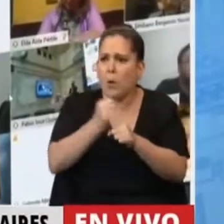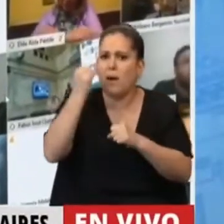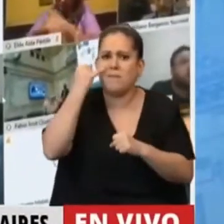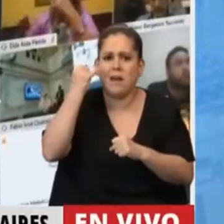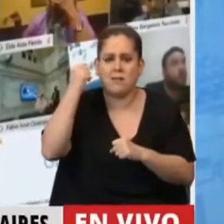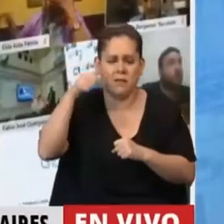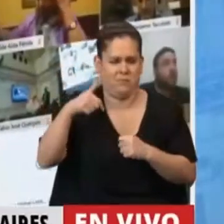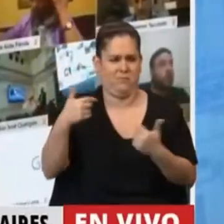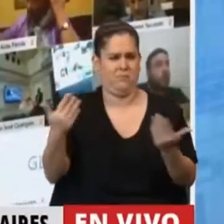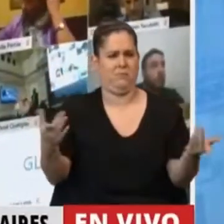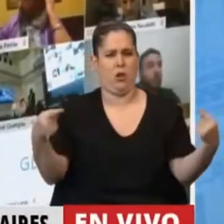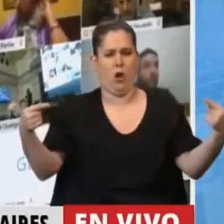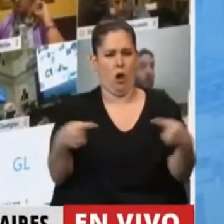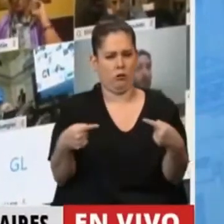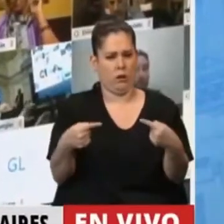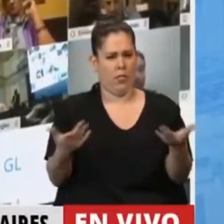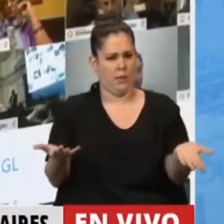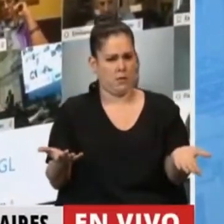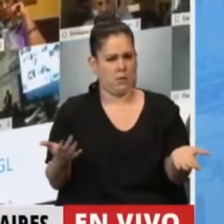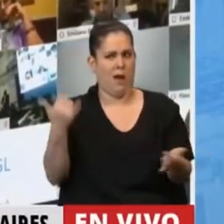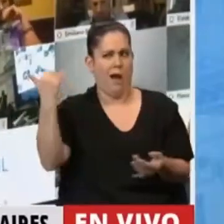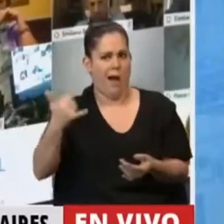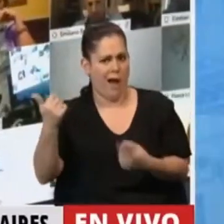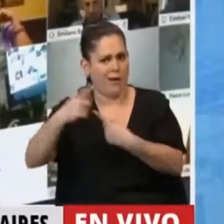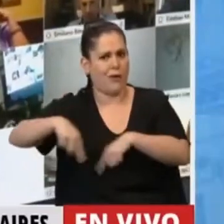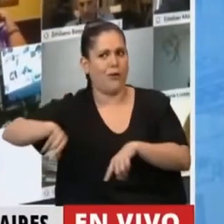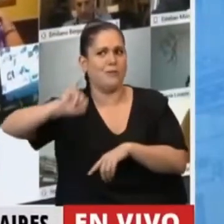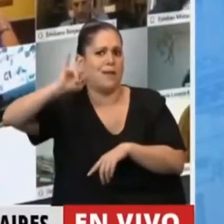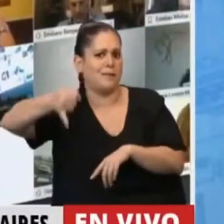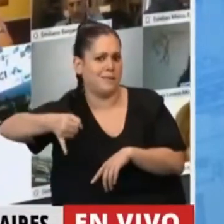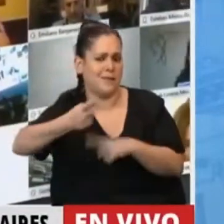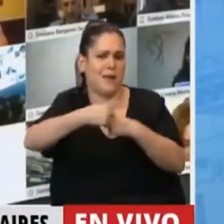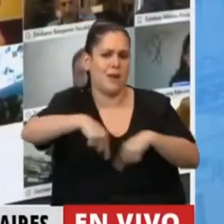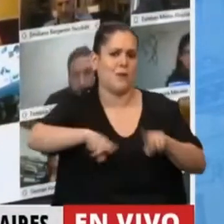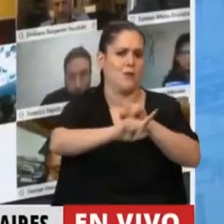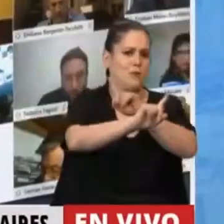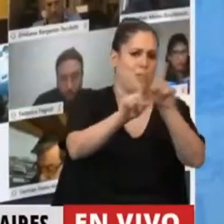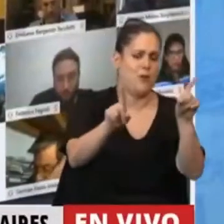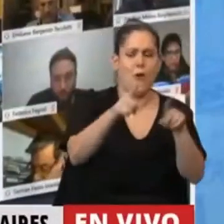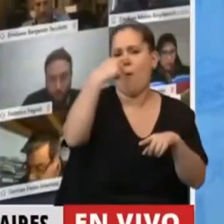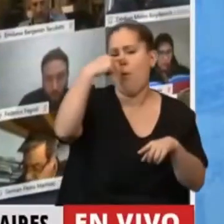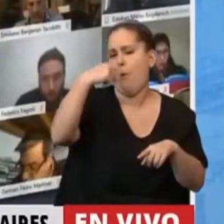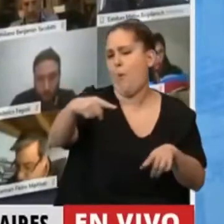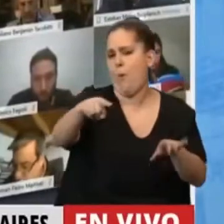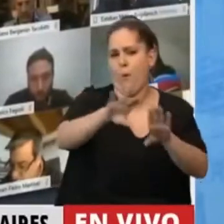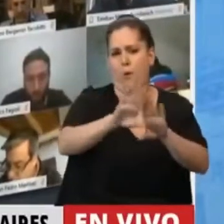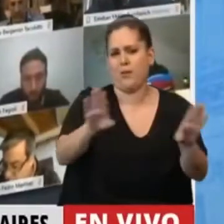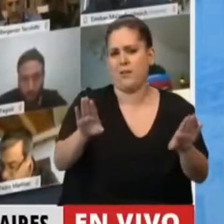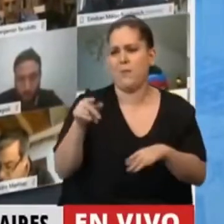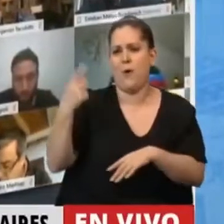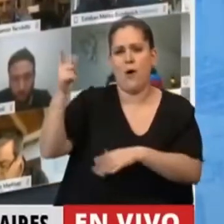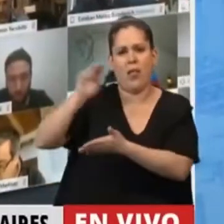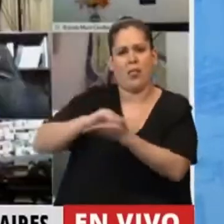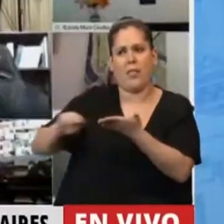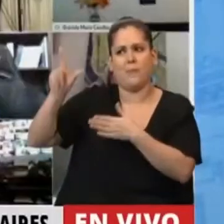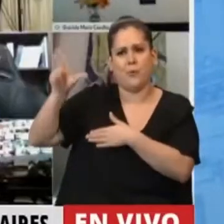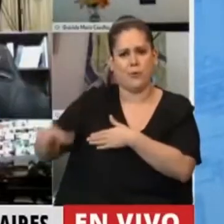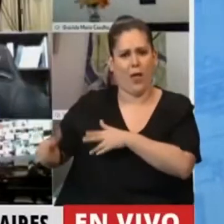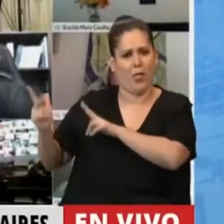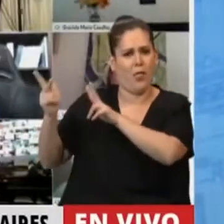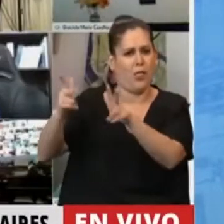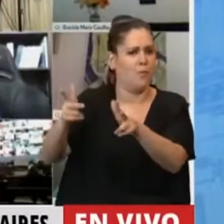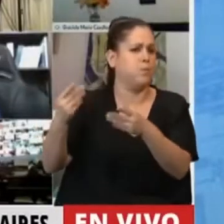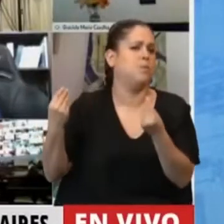fíjense la contradicción de qué interese sí, qué interese no. Por último, no puedo dejar pasar algo que dijo un diputado propinante.